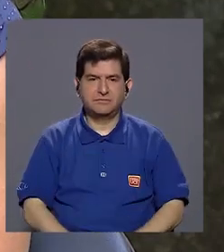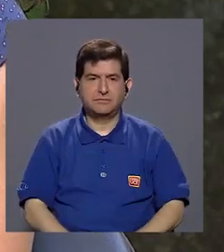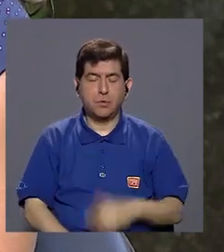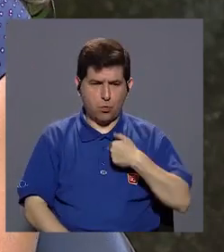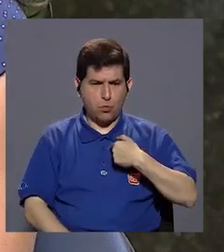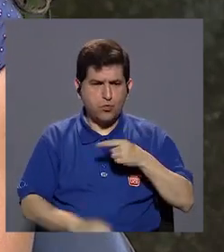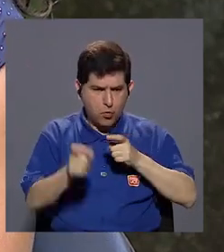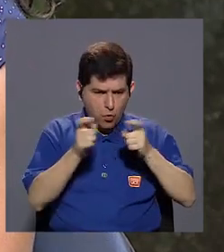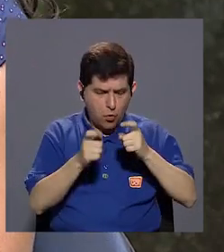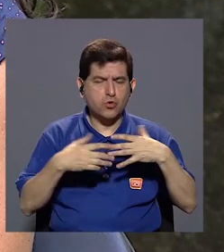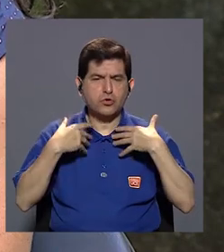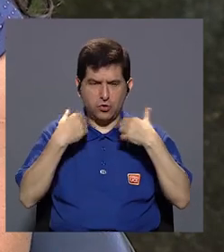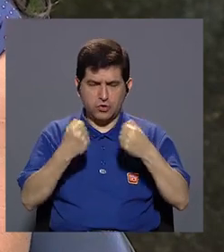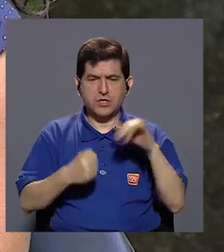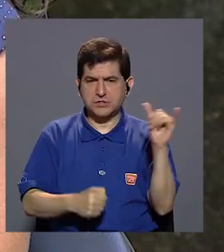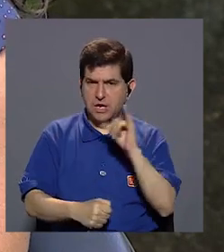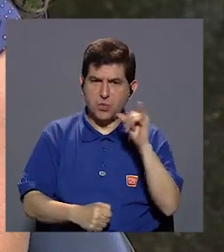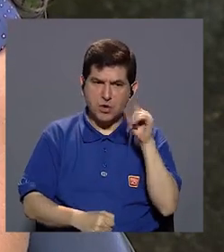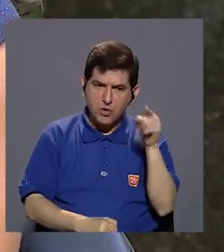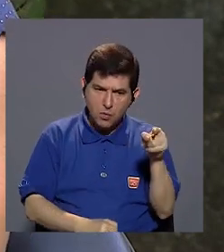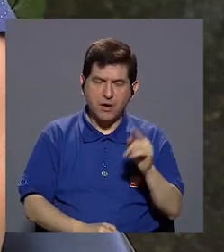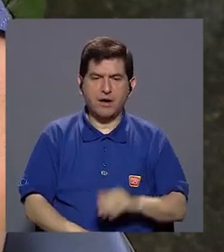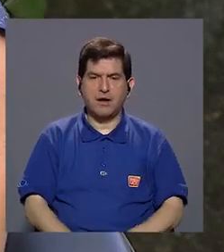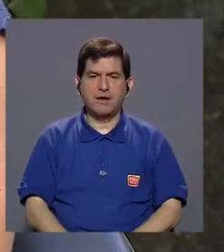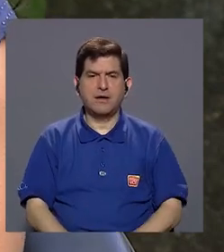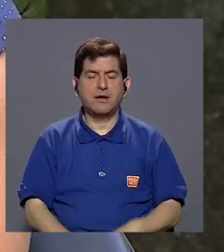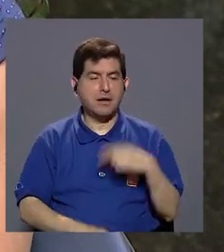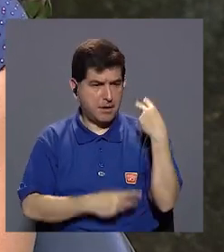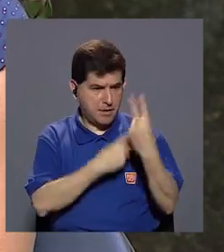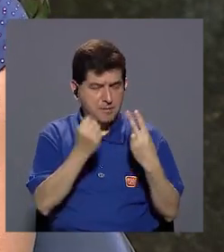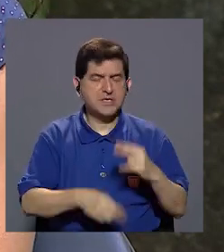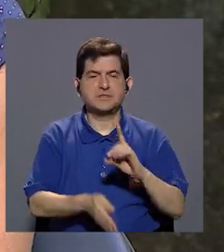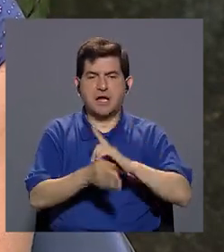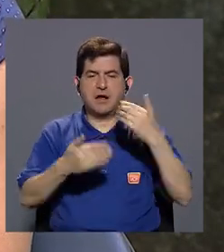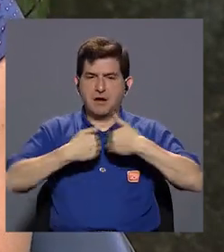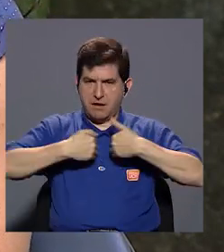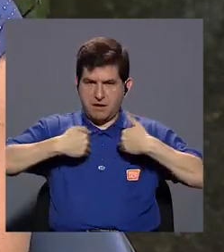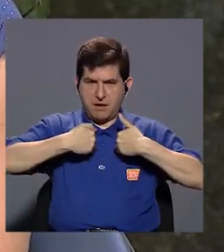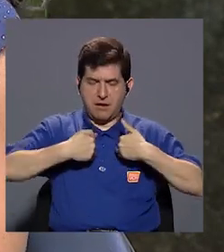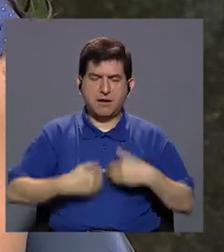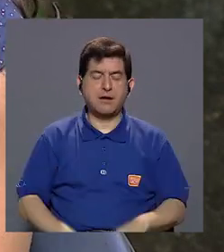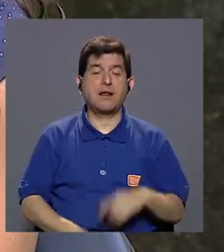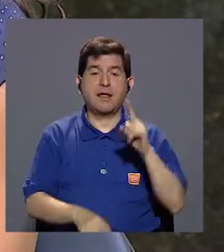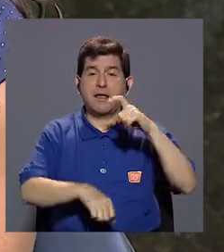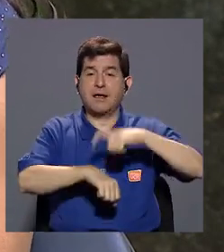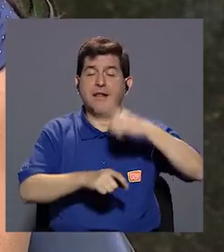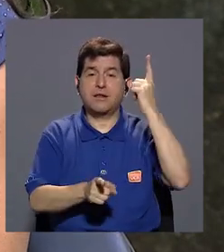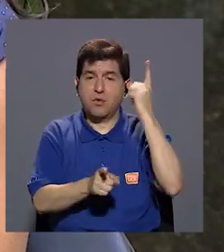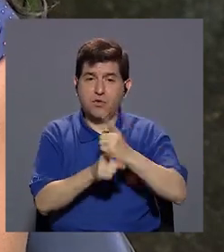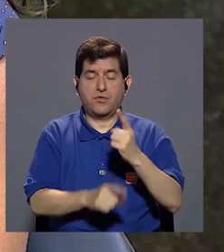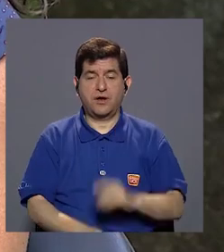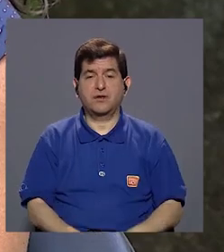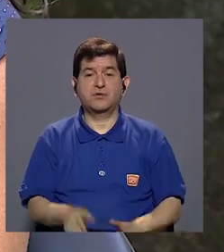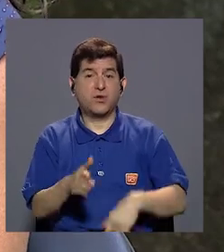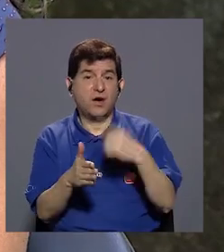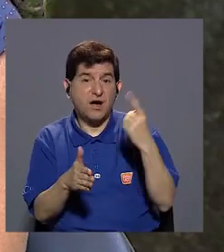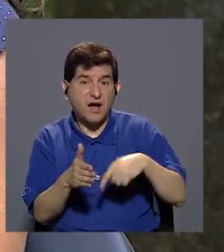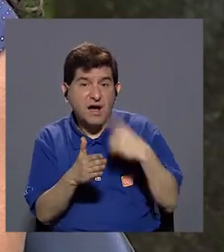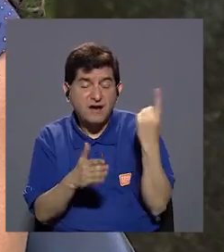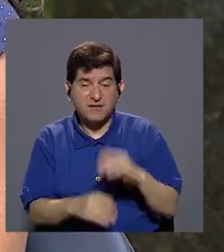de llevar un control de salud, de hacer una visita al veterinario para hacerlo a tiempo, ¿verdad?, a veces